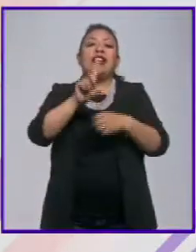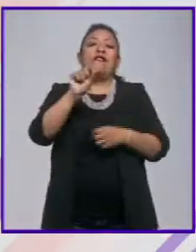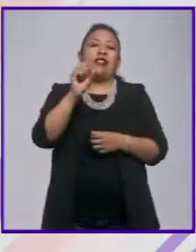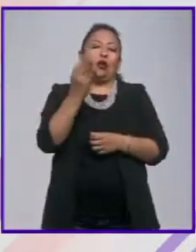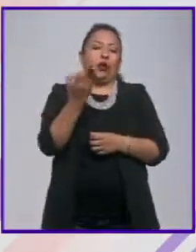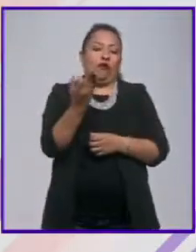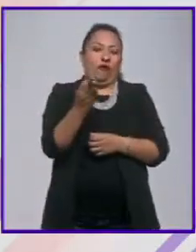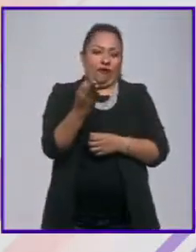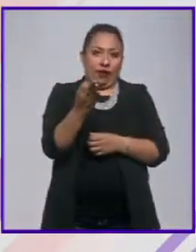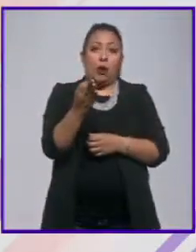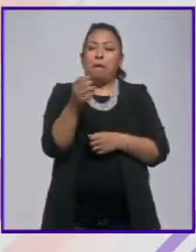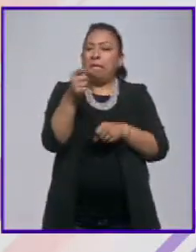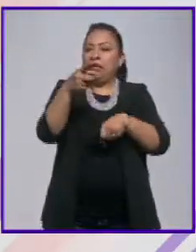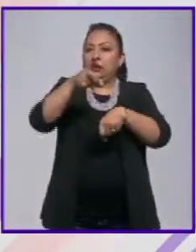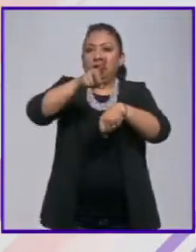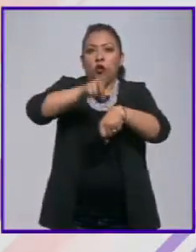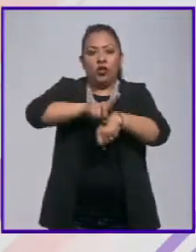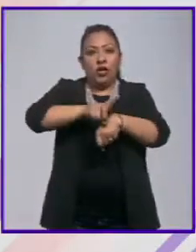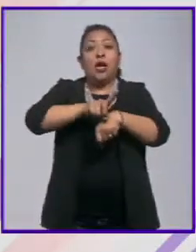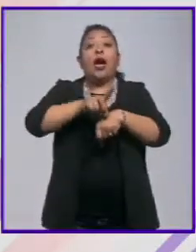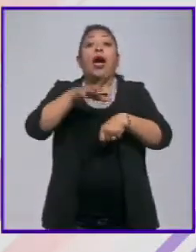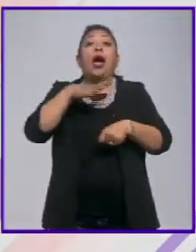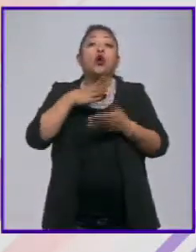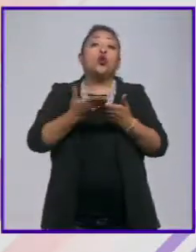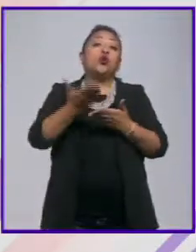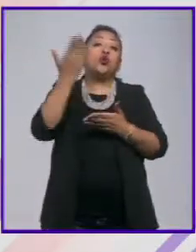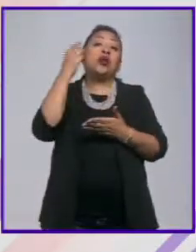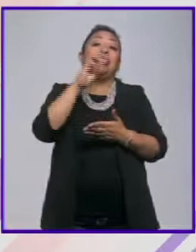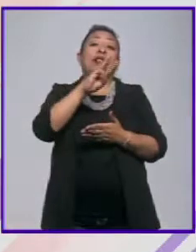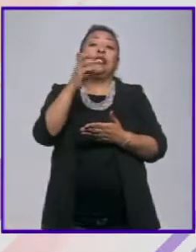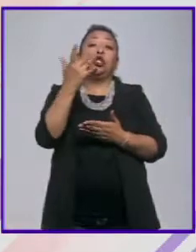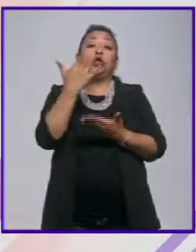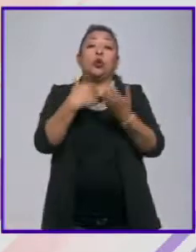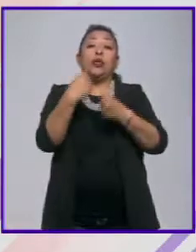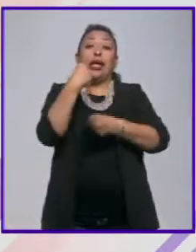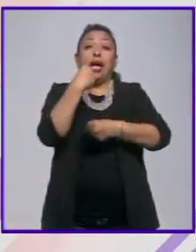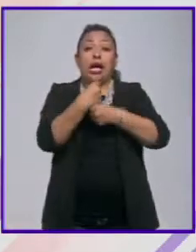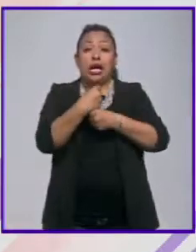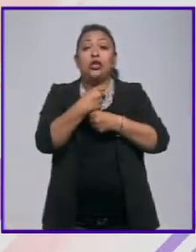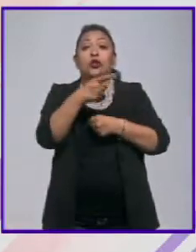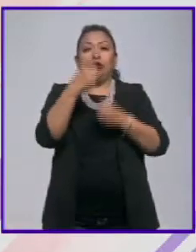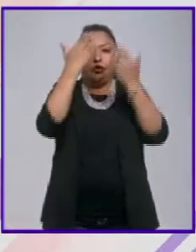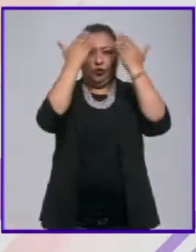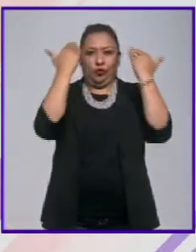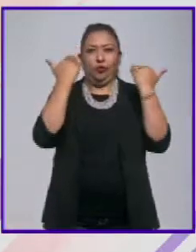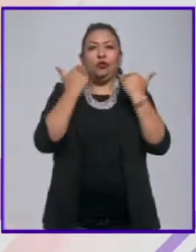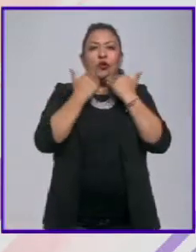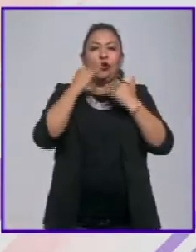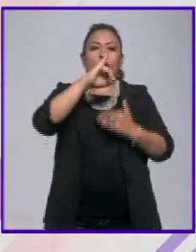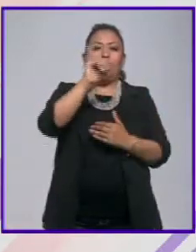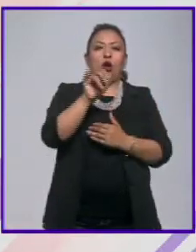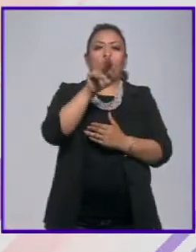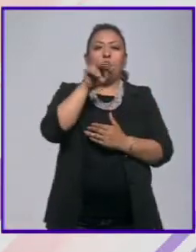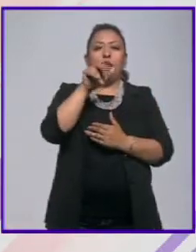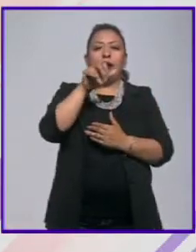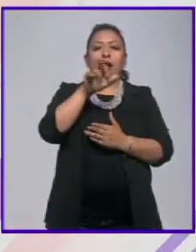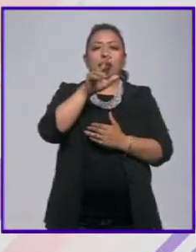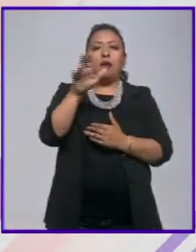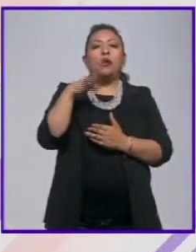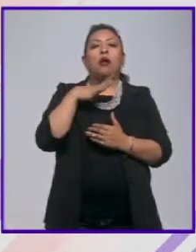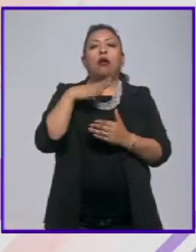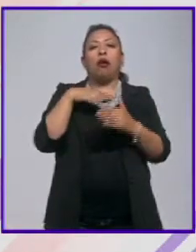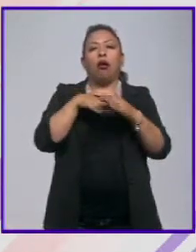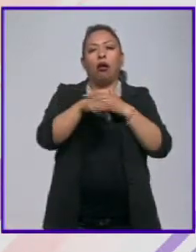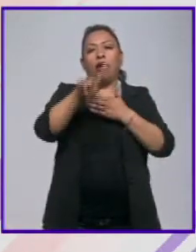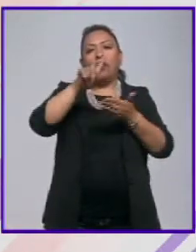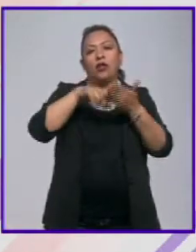de febrero, el mismo día en el que hace 350 años la novicia Juana Ramírez profesó en el